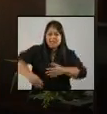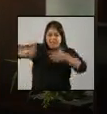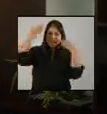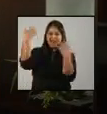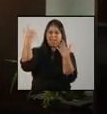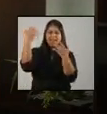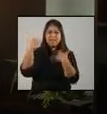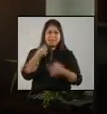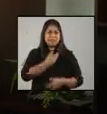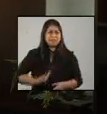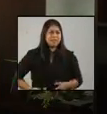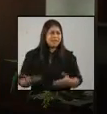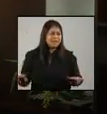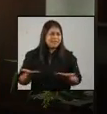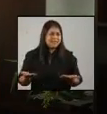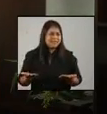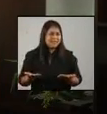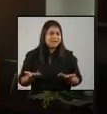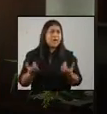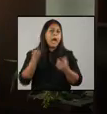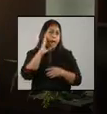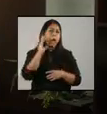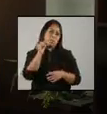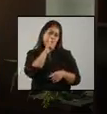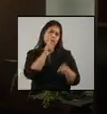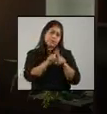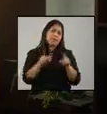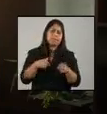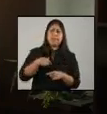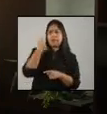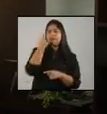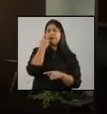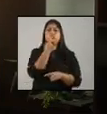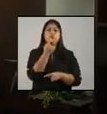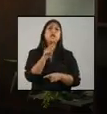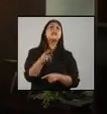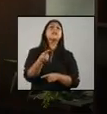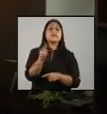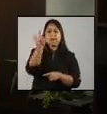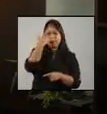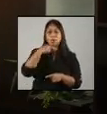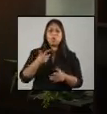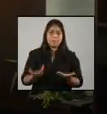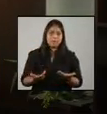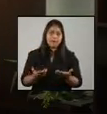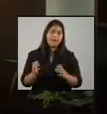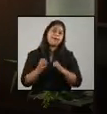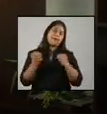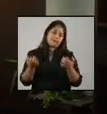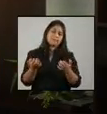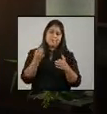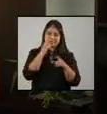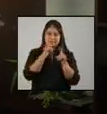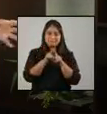gobernantes porque también hay que buscar quién es el culpable. por supuesto que la epidemia, la